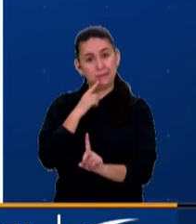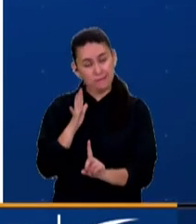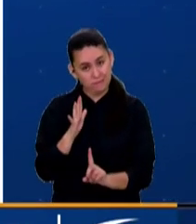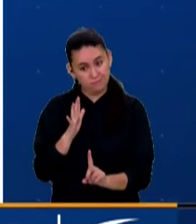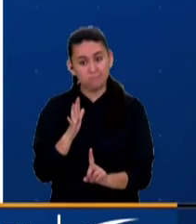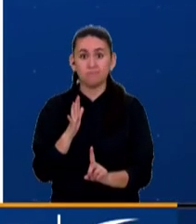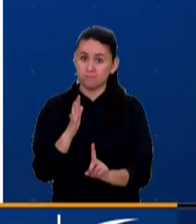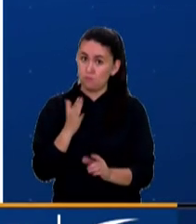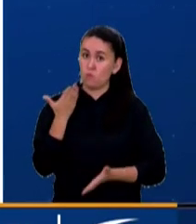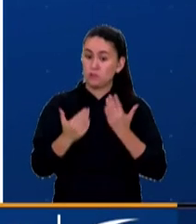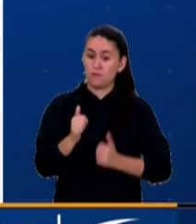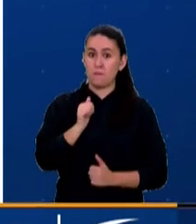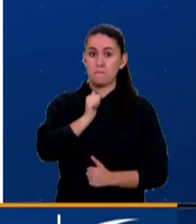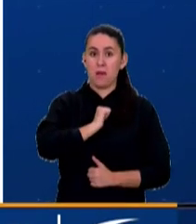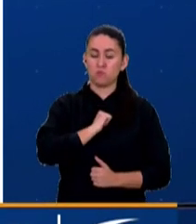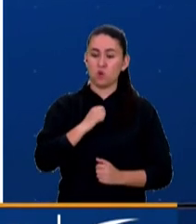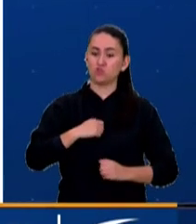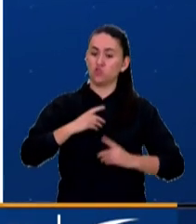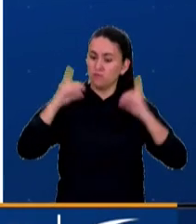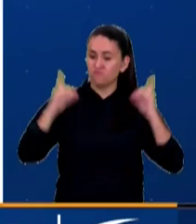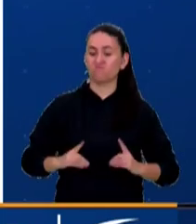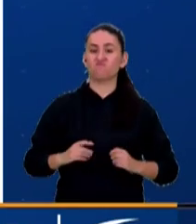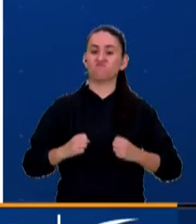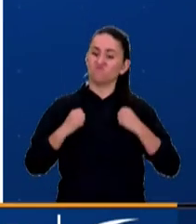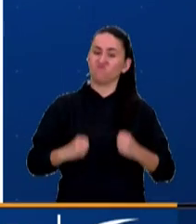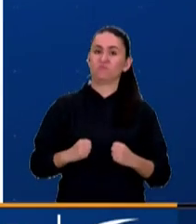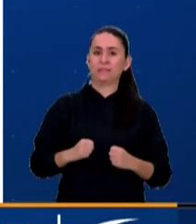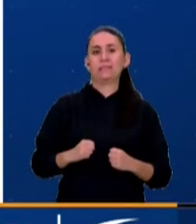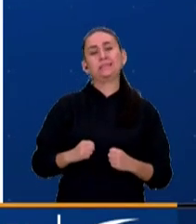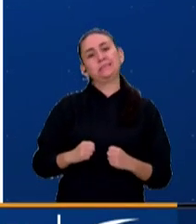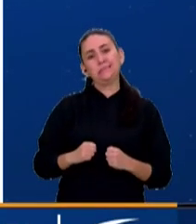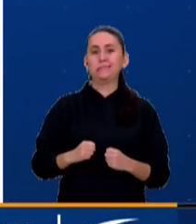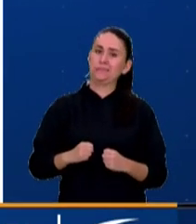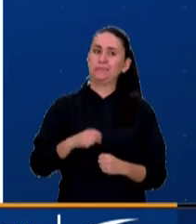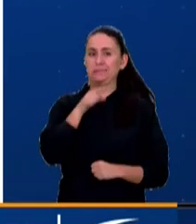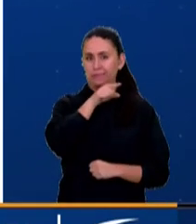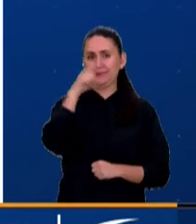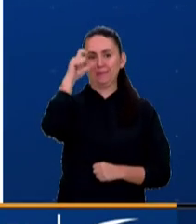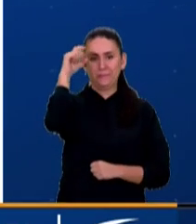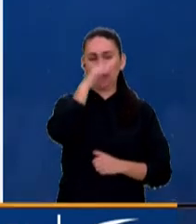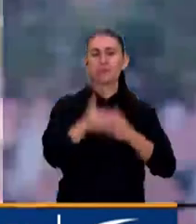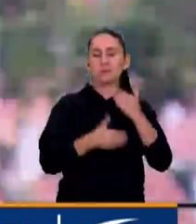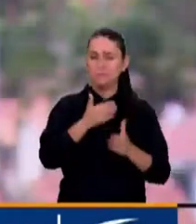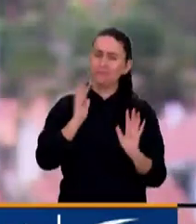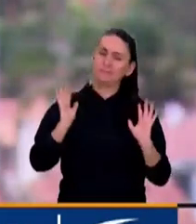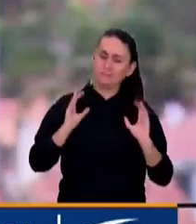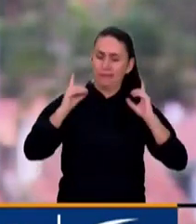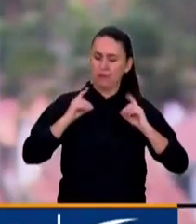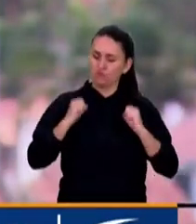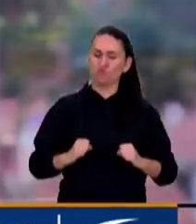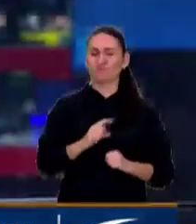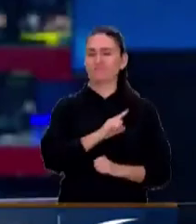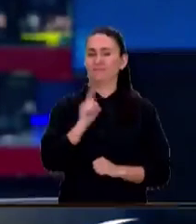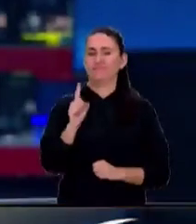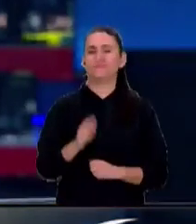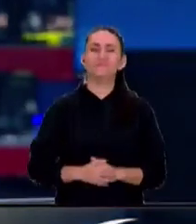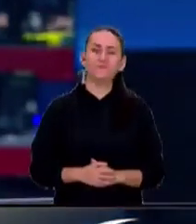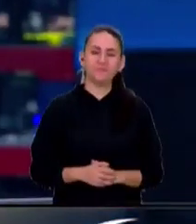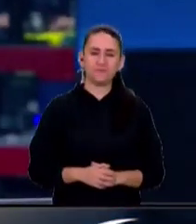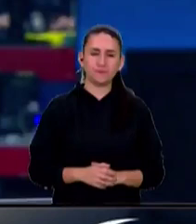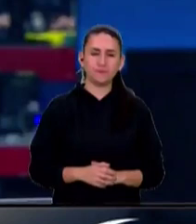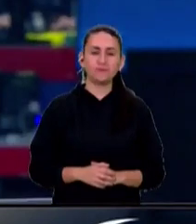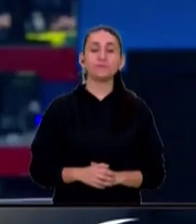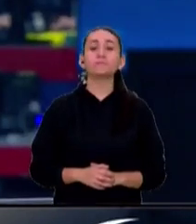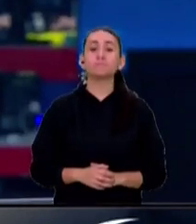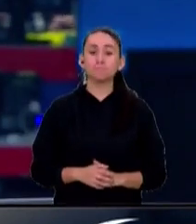sesgado deliberadamente unilateral e insostenible es el que ha tenido el presidente Gustavo Petro. Juan